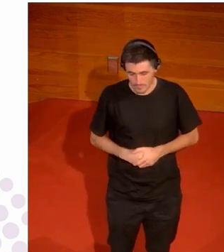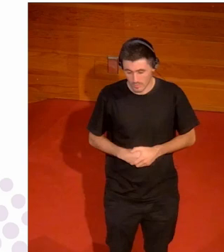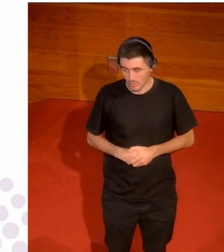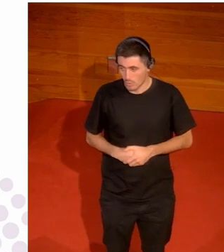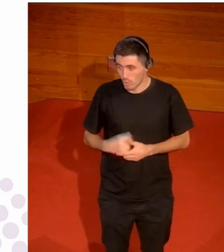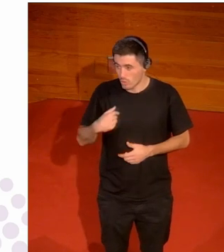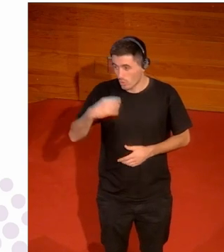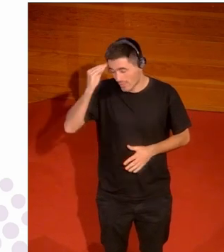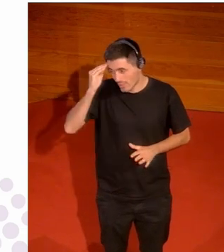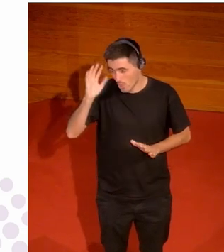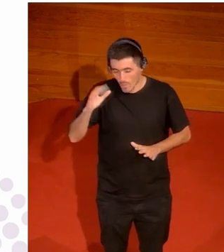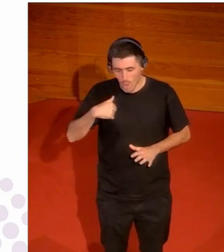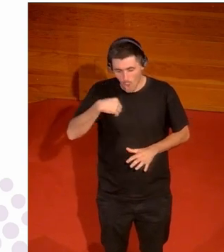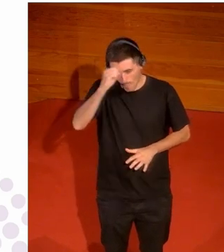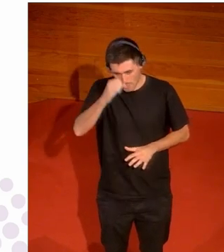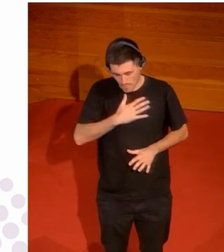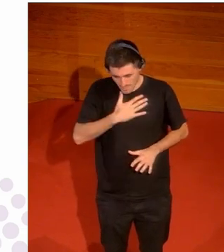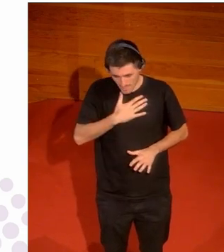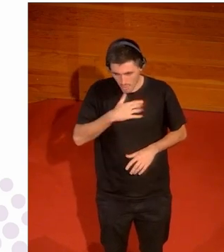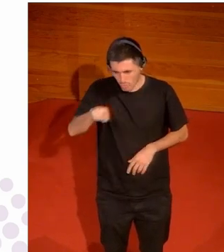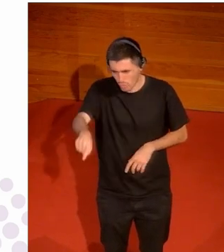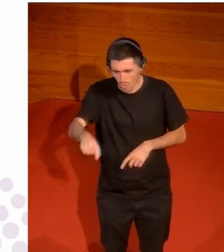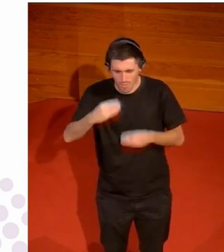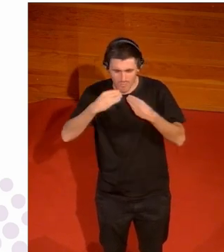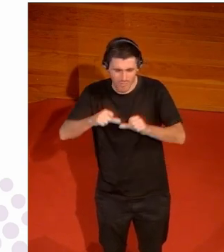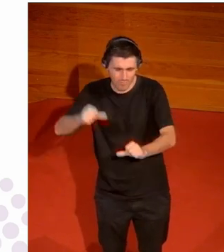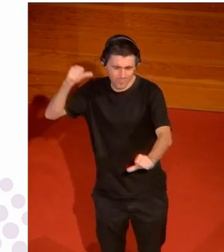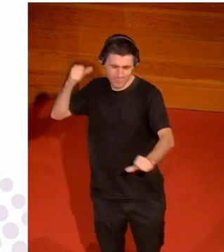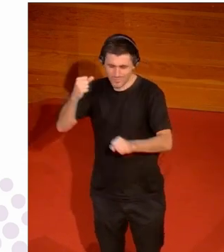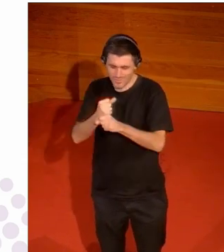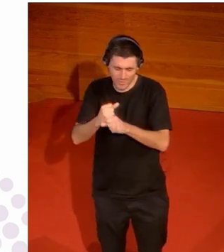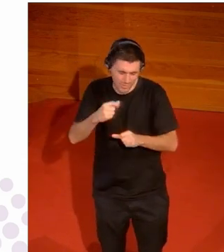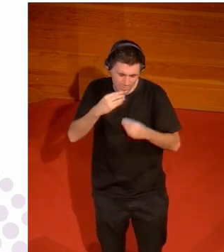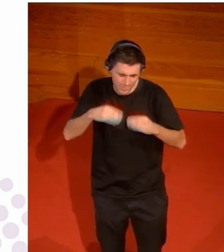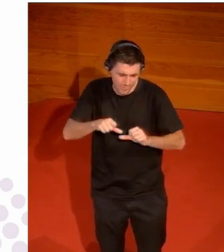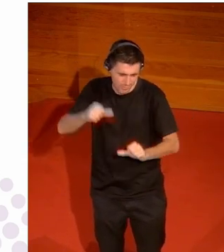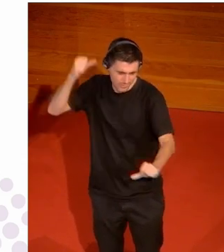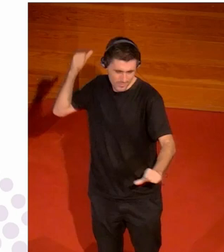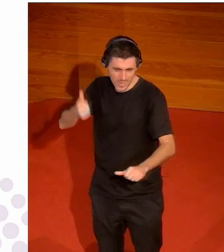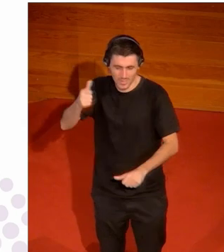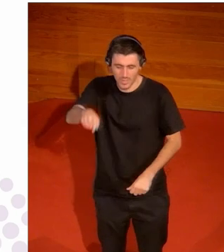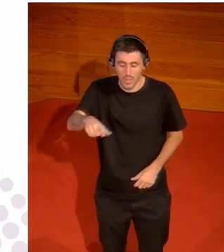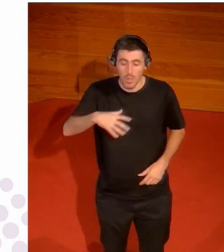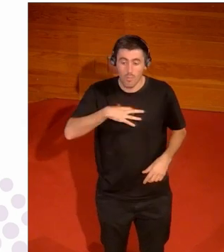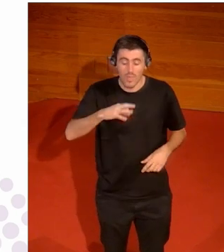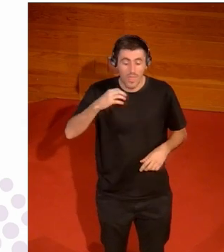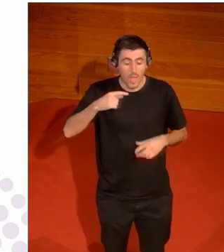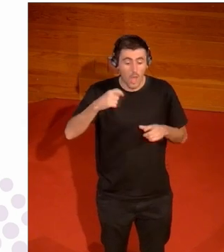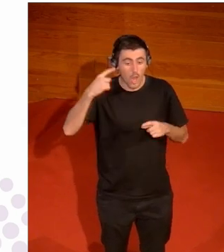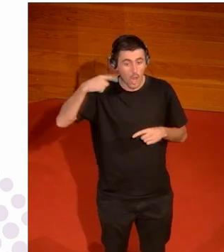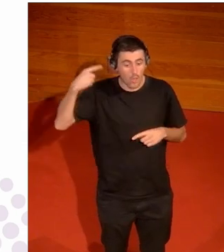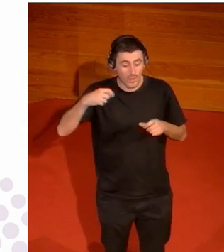yo creo pero esto es una opinión tú desde luego llevas muchos más años en esta profesión que a partir de Londres pudo haber un cambio porque sobre todo y por